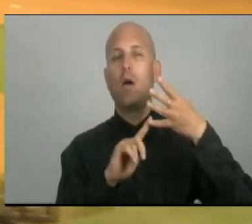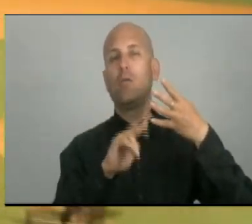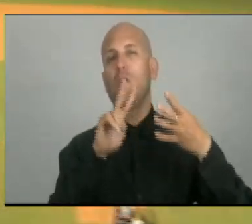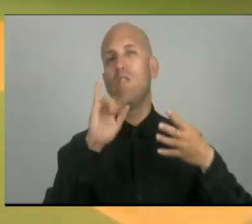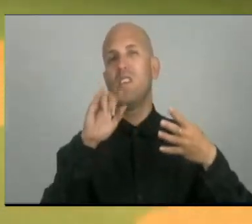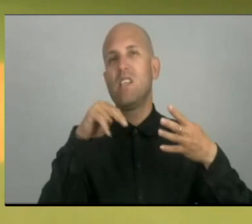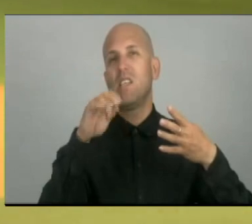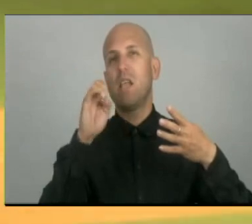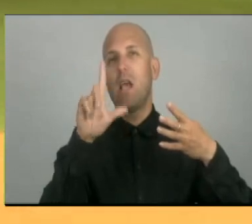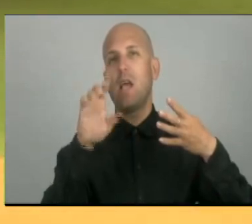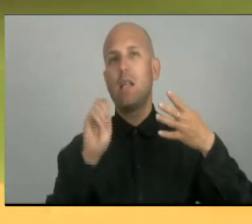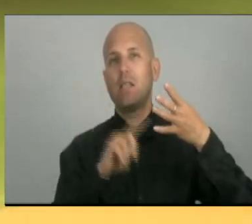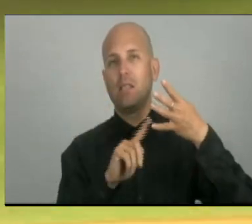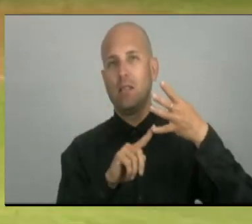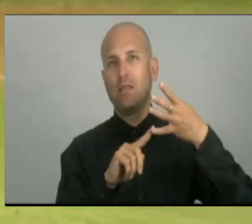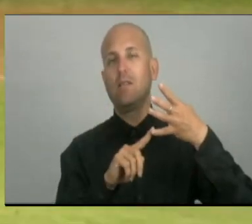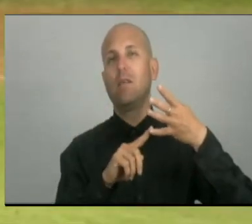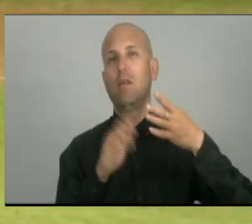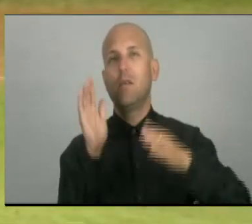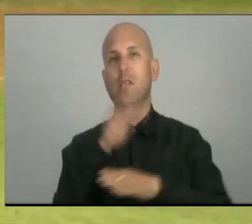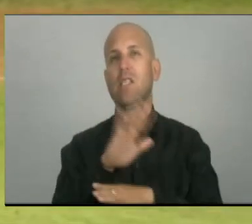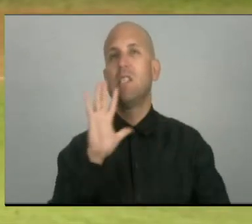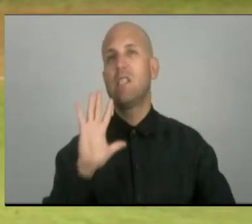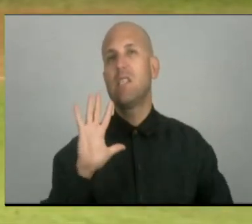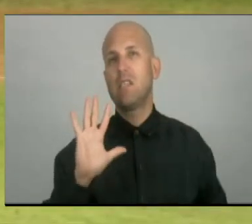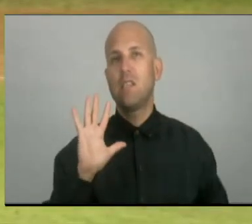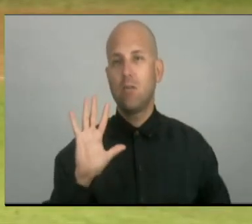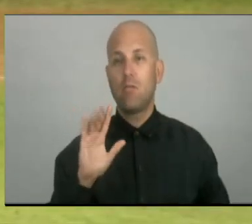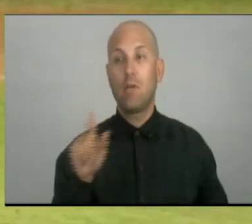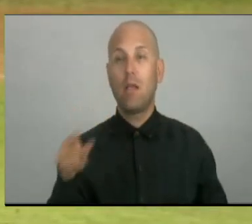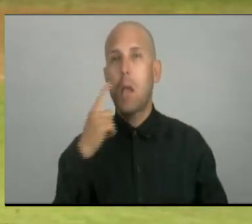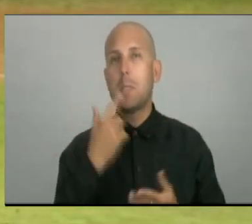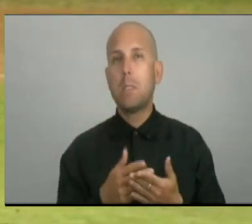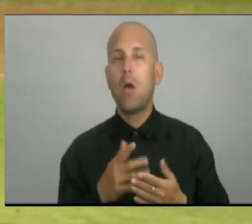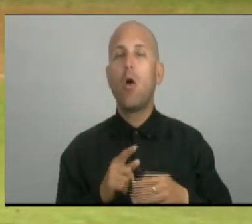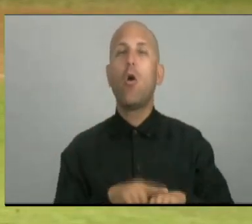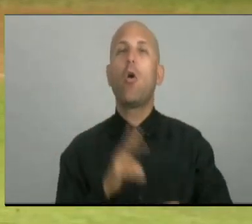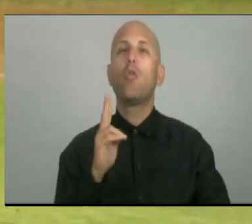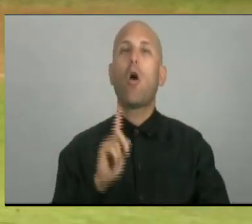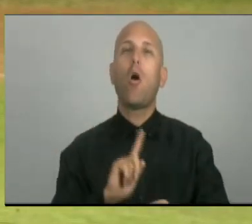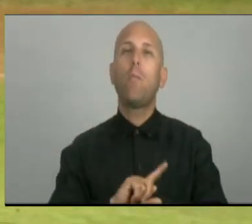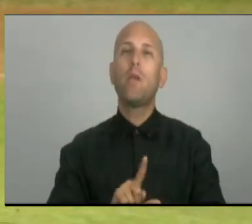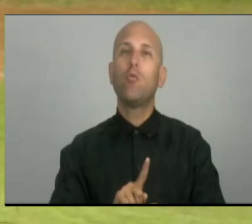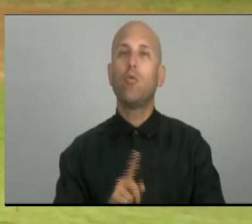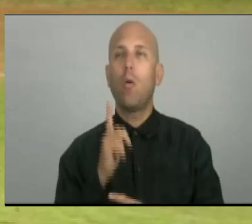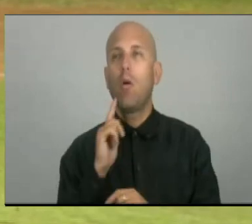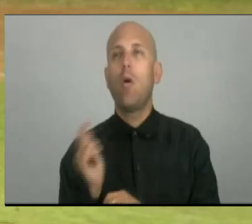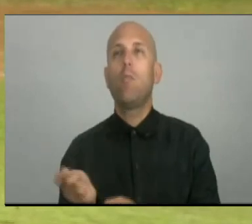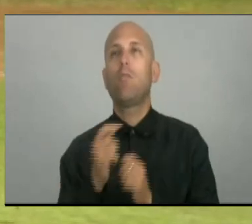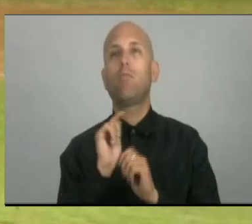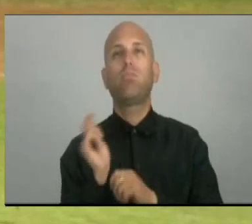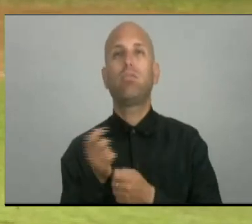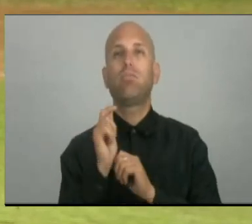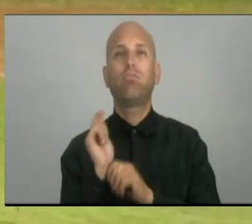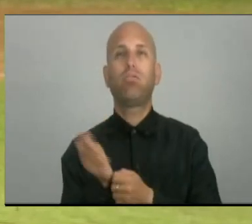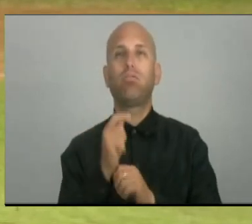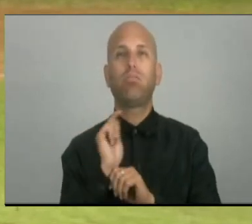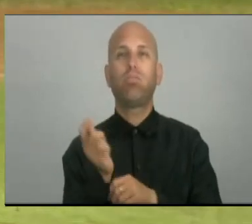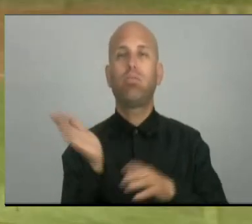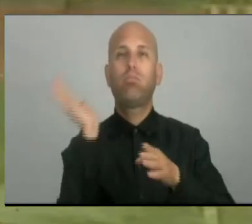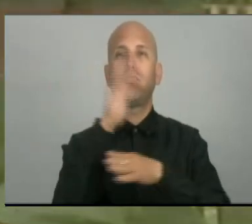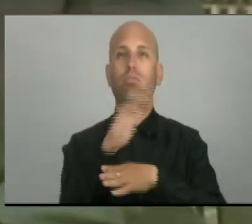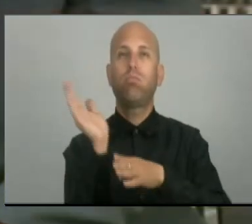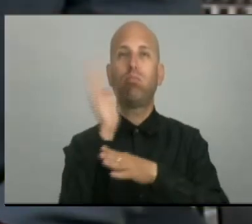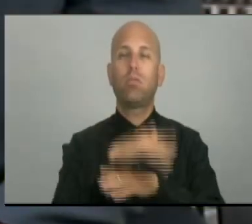último puesto de la competencia desarrollada en un periodo de dos minutos con 30 segundos de descanso. Antes de finalizar, como